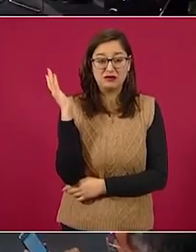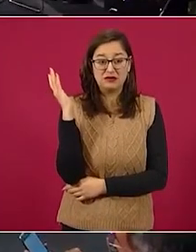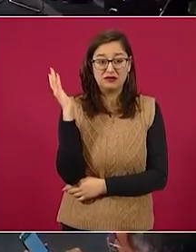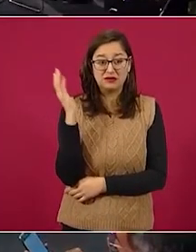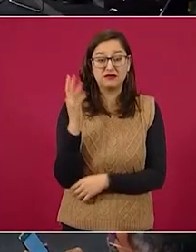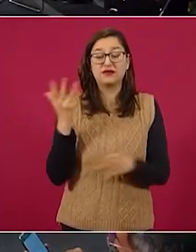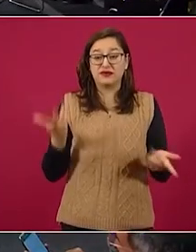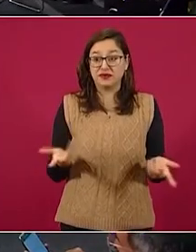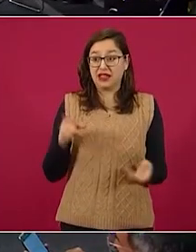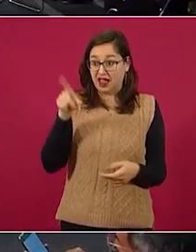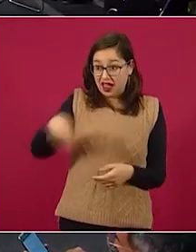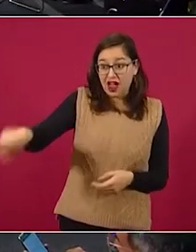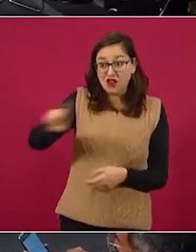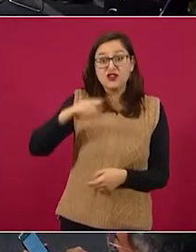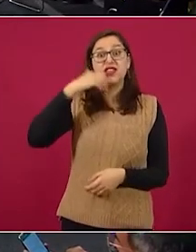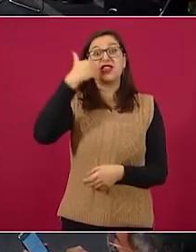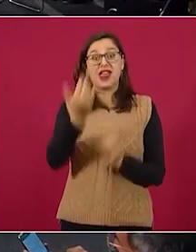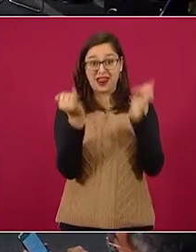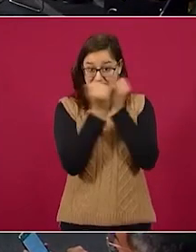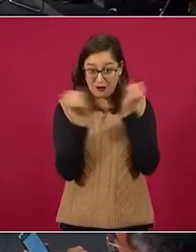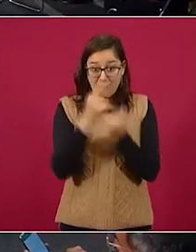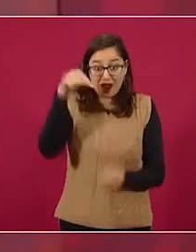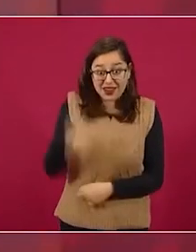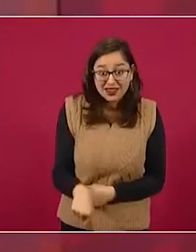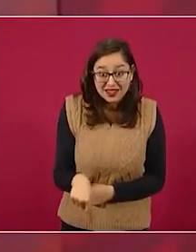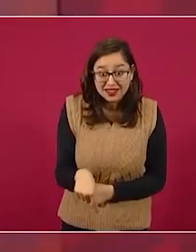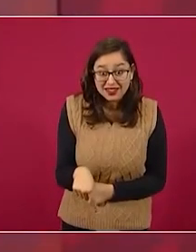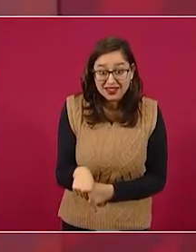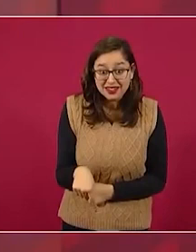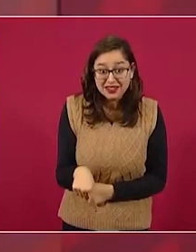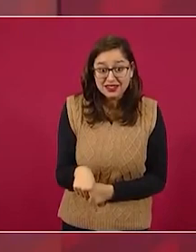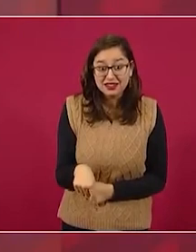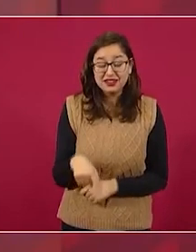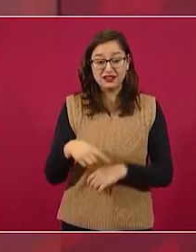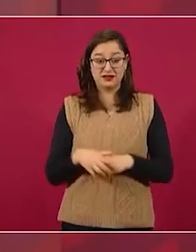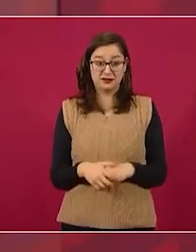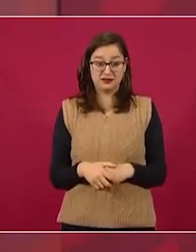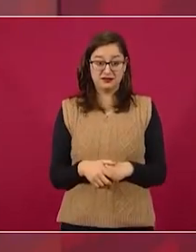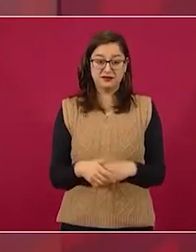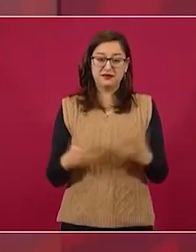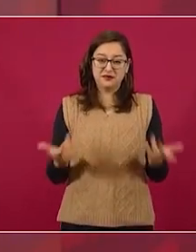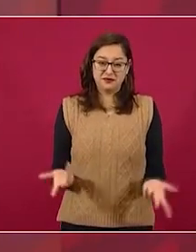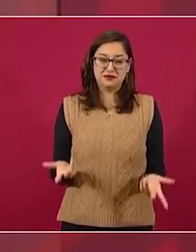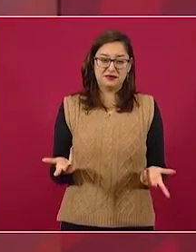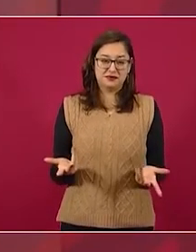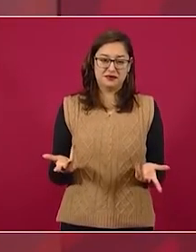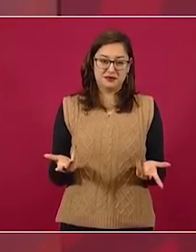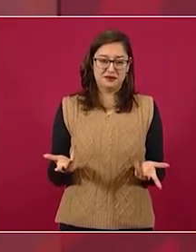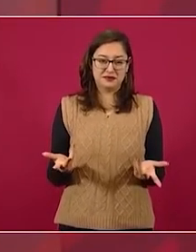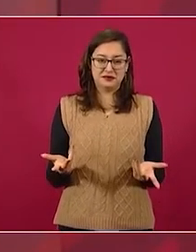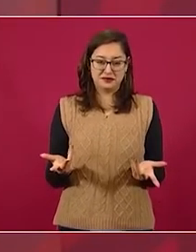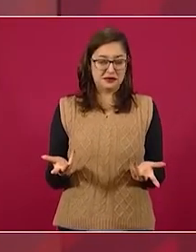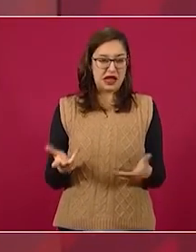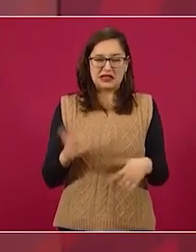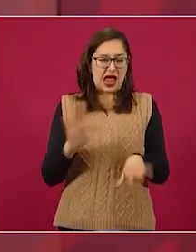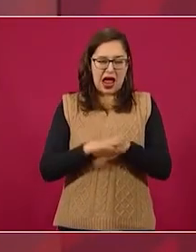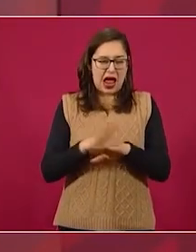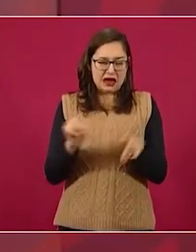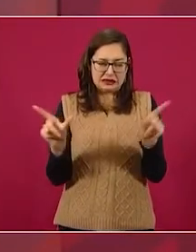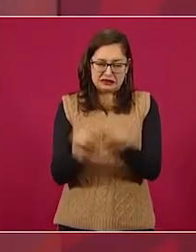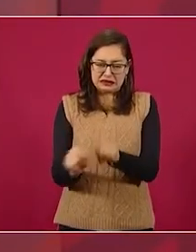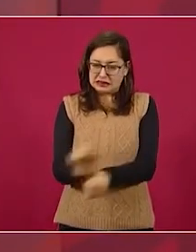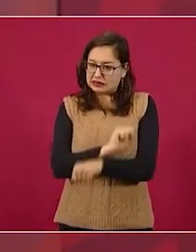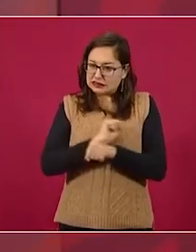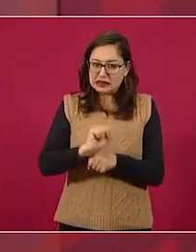Y eso es lo que quieren que suceda en el país, para no complicarnos tanto